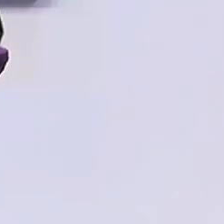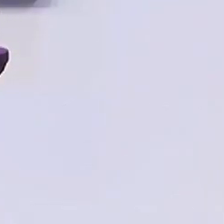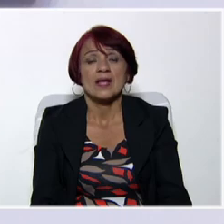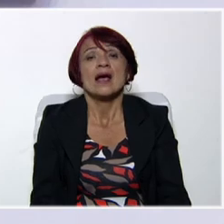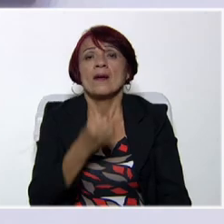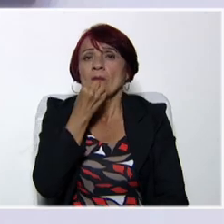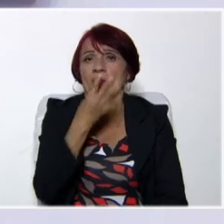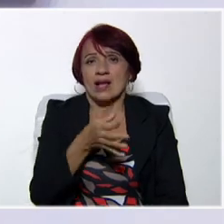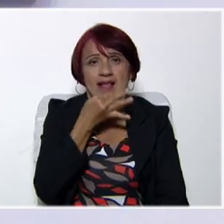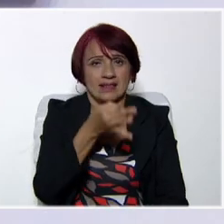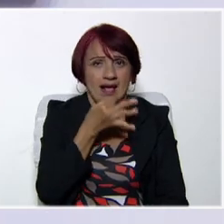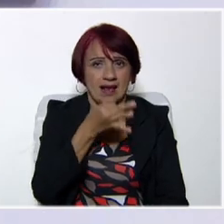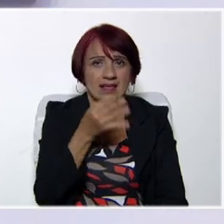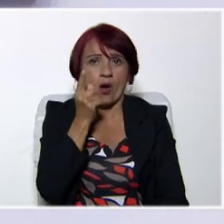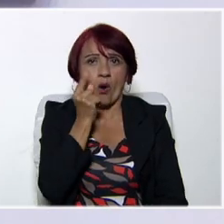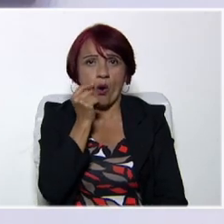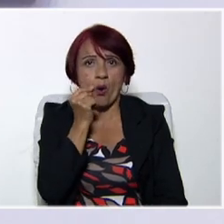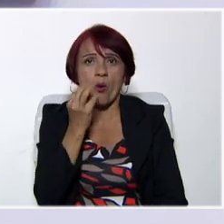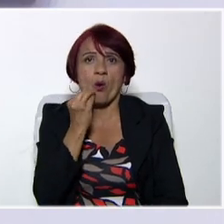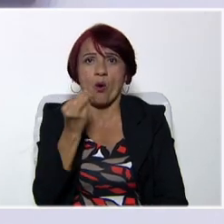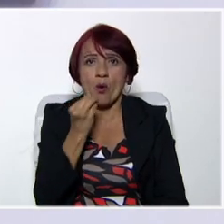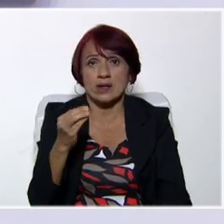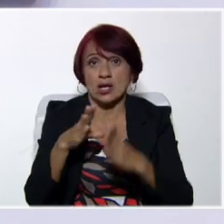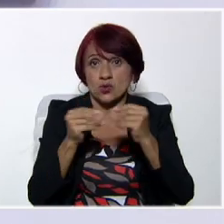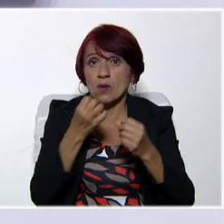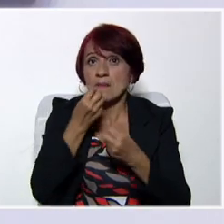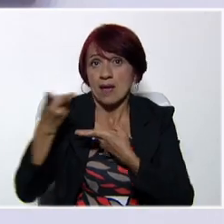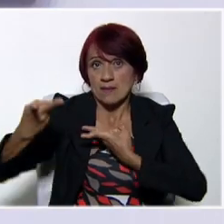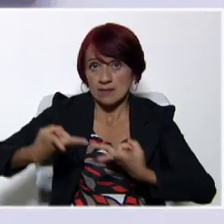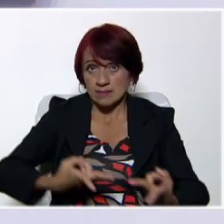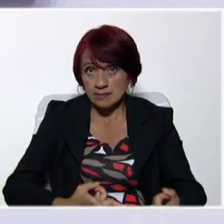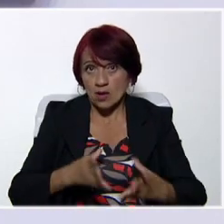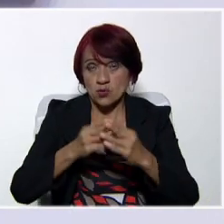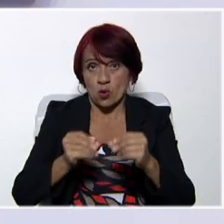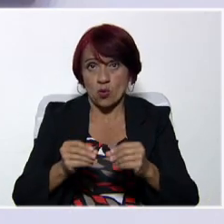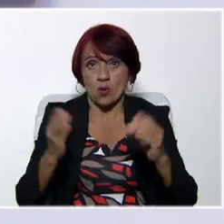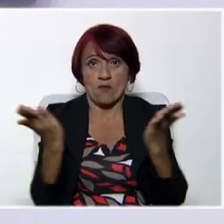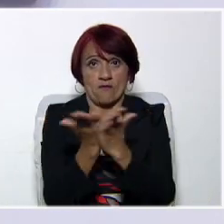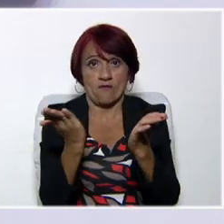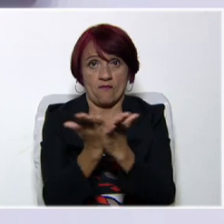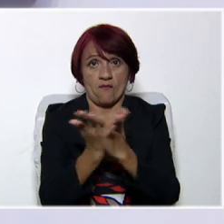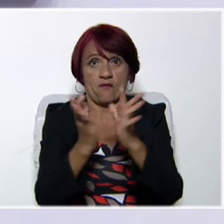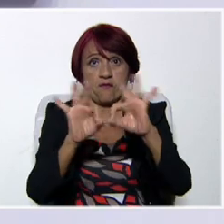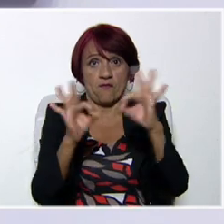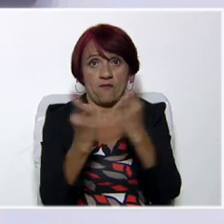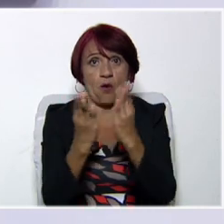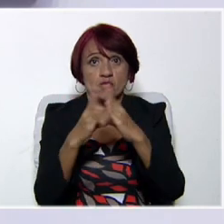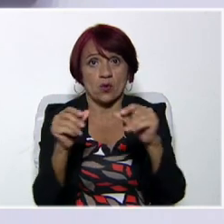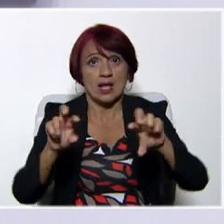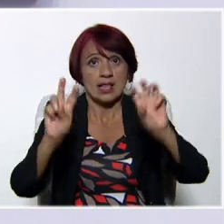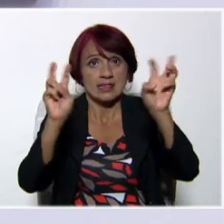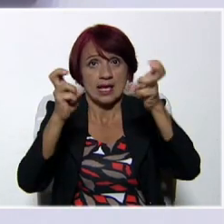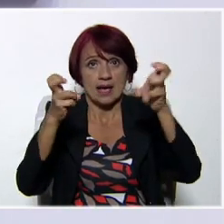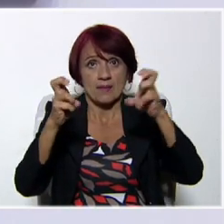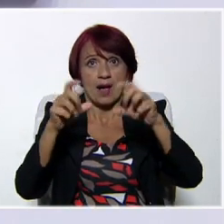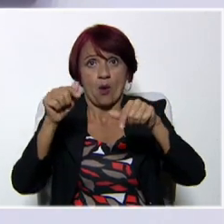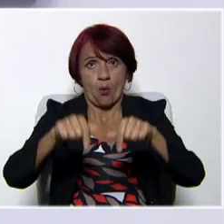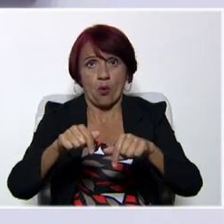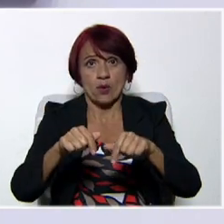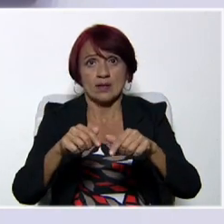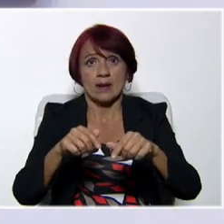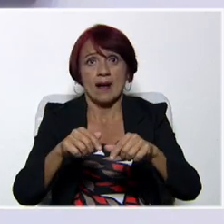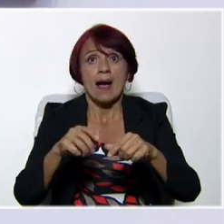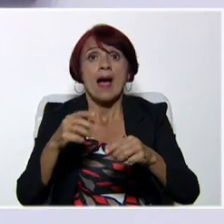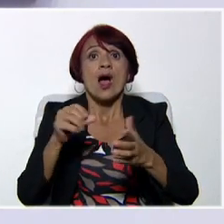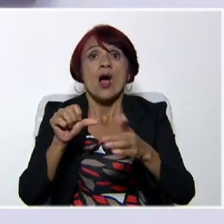Buenas tardes, muchachos. Buenas tardes, familia. Bienvenido a su programa Cada Familia en la Escuela. Nuestro tema generador de hoy es